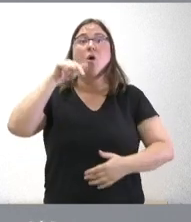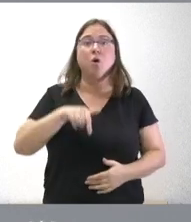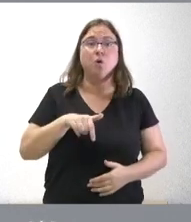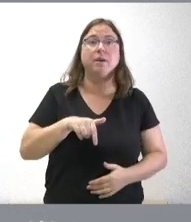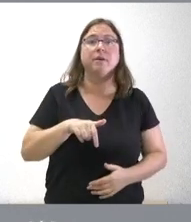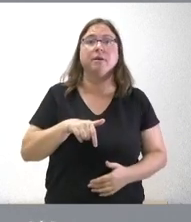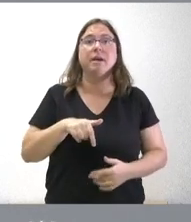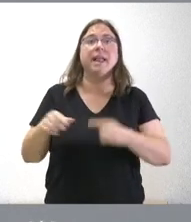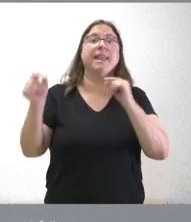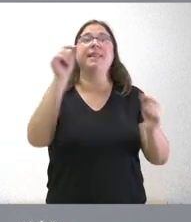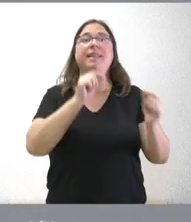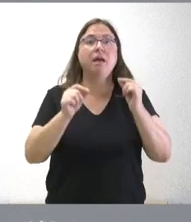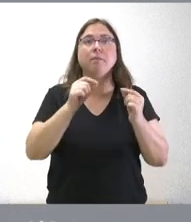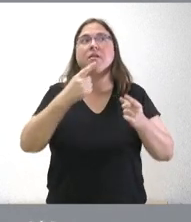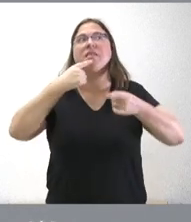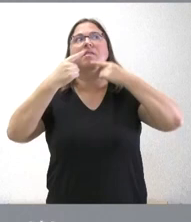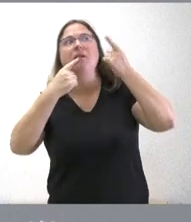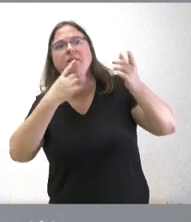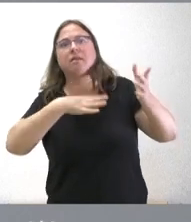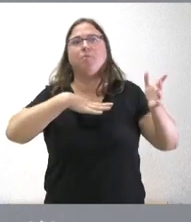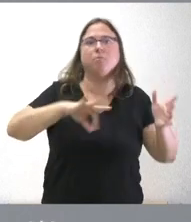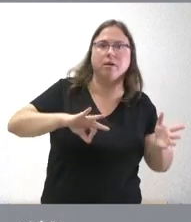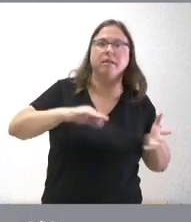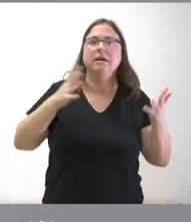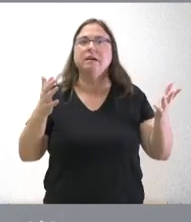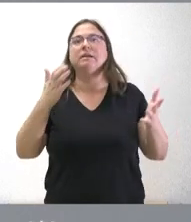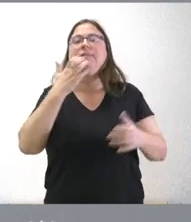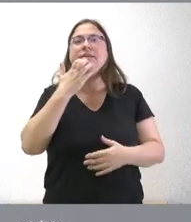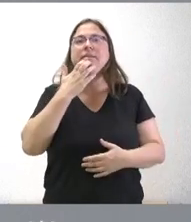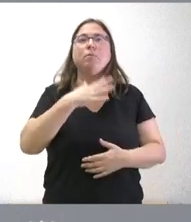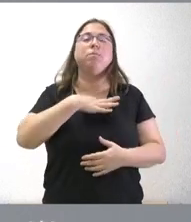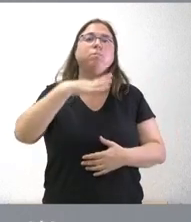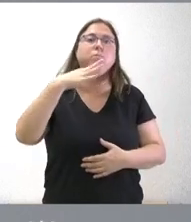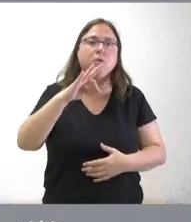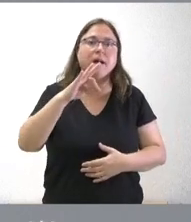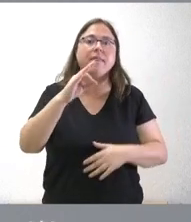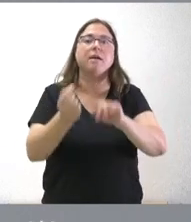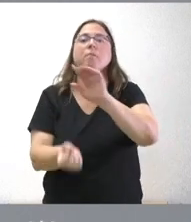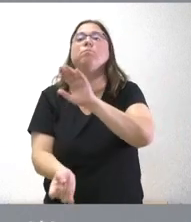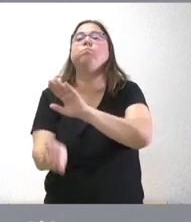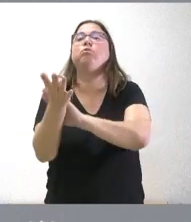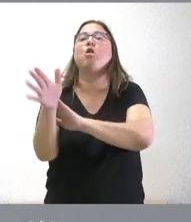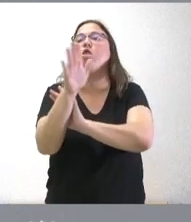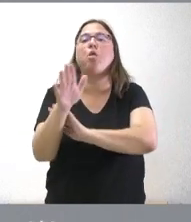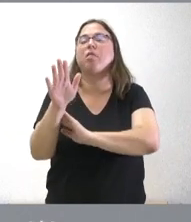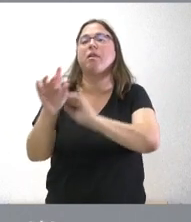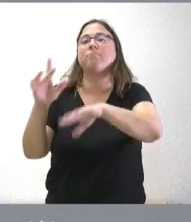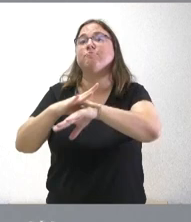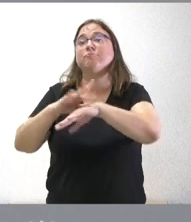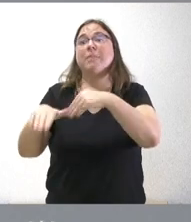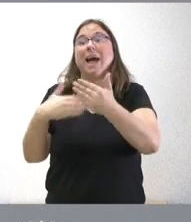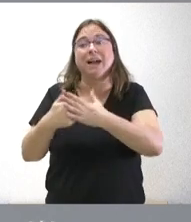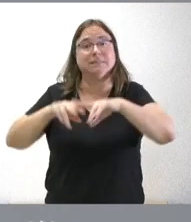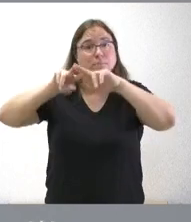debate de las especulaciones que usted apuntaba sobre un posible origen del foco pues entendemos que hasta que no